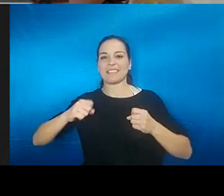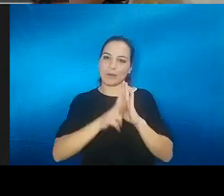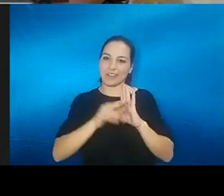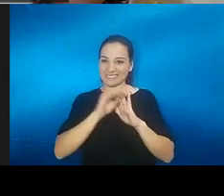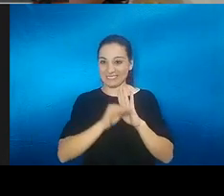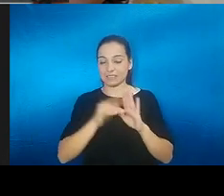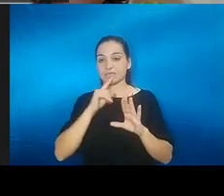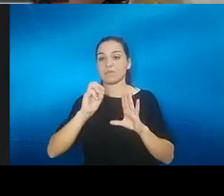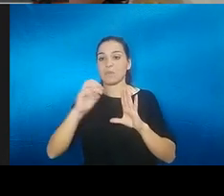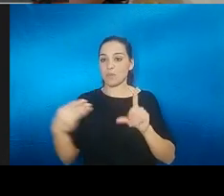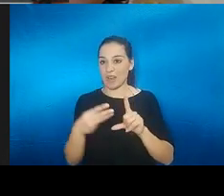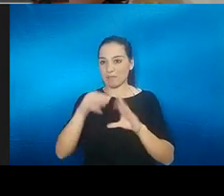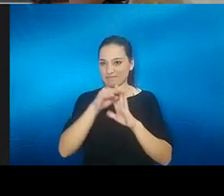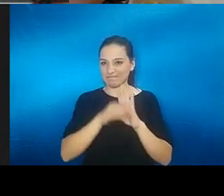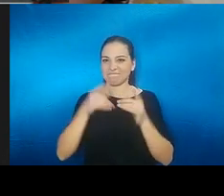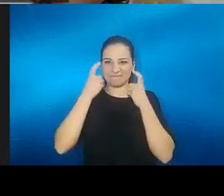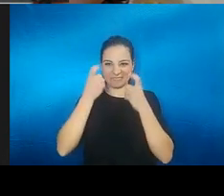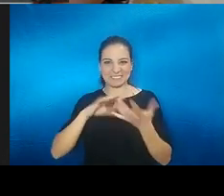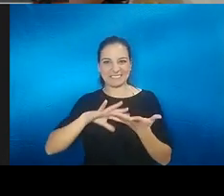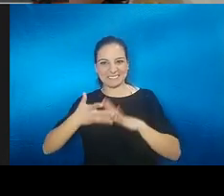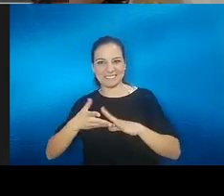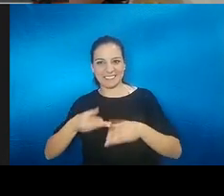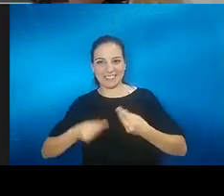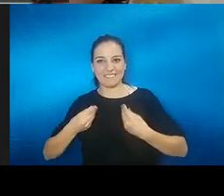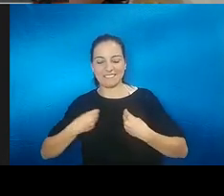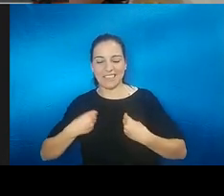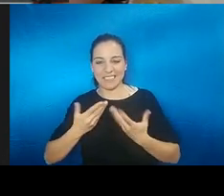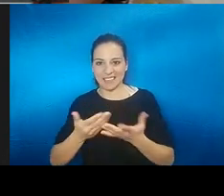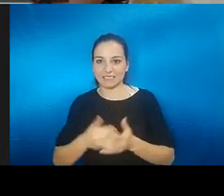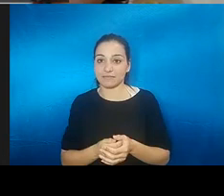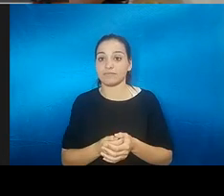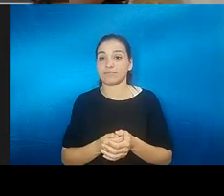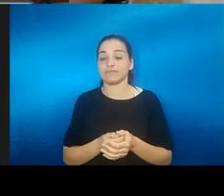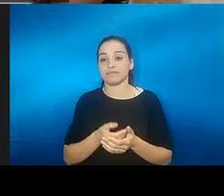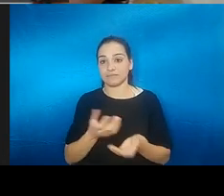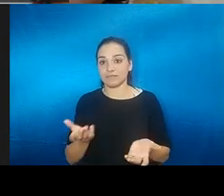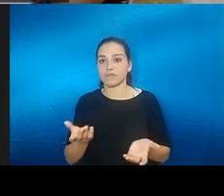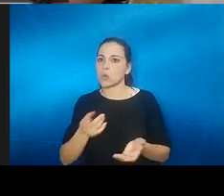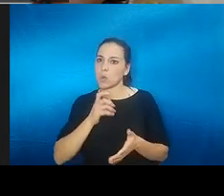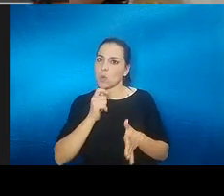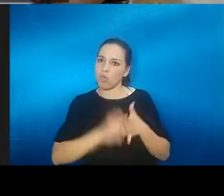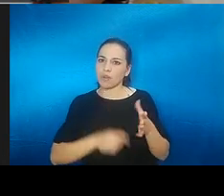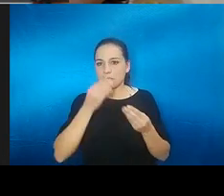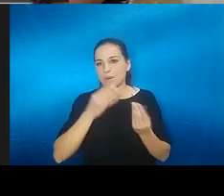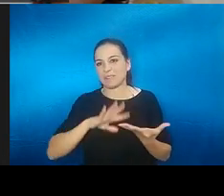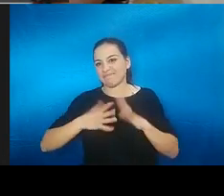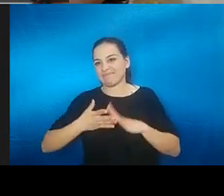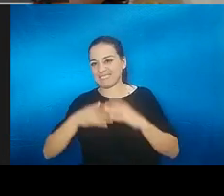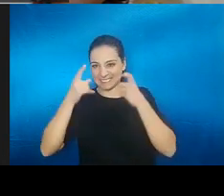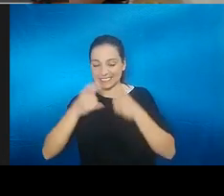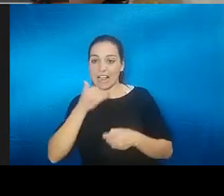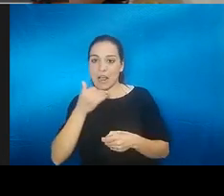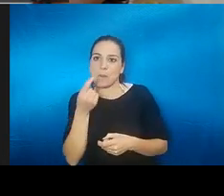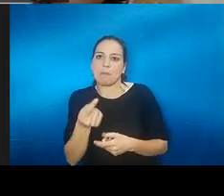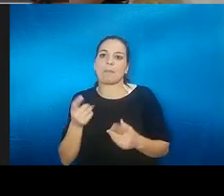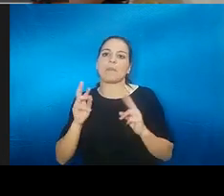la página web y lo intentéis como decía Juan es difícil que la adherencia pero es mejor intentarlo que nada al menos es una mínima